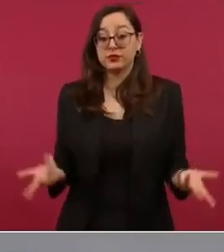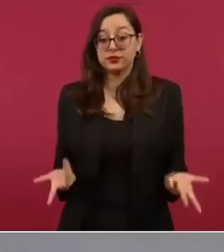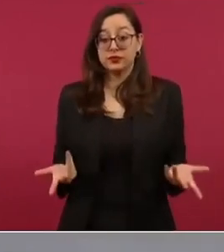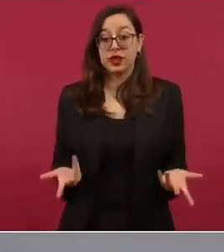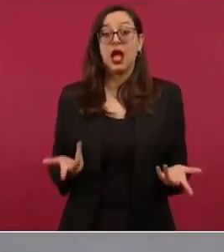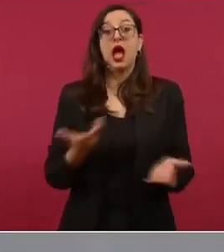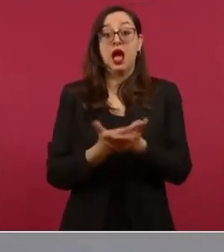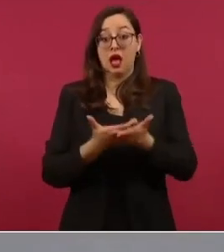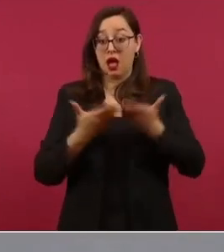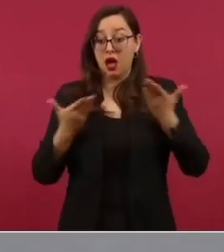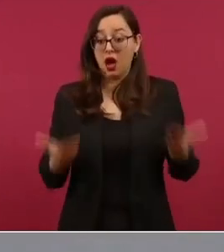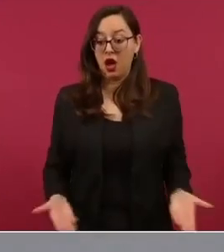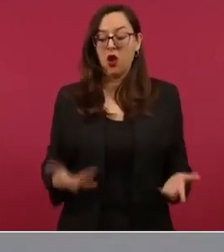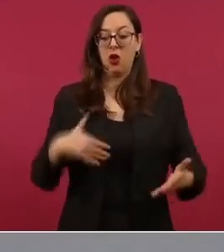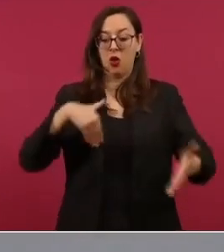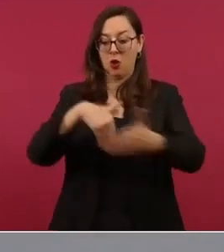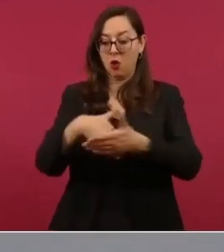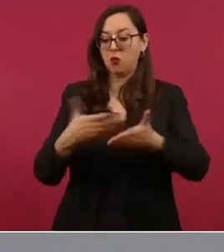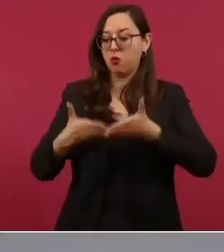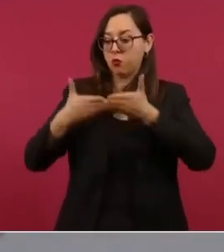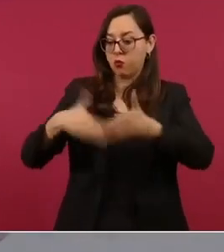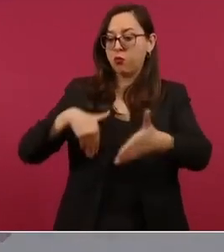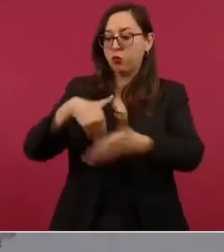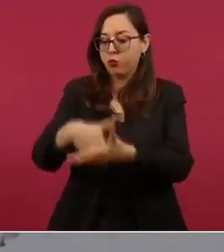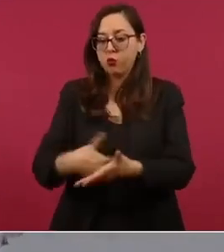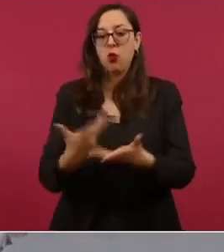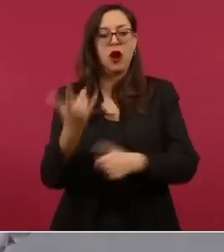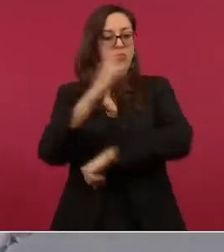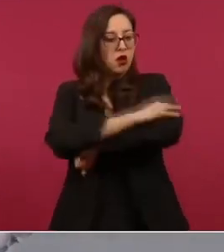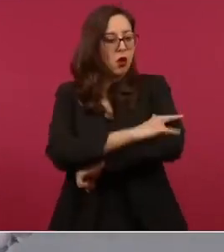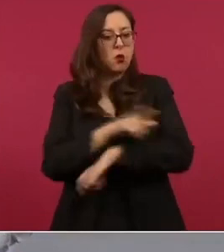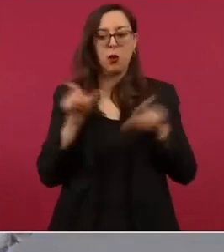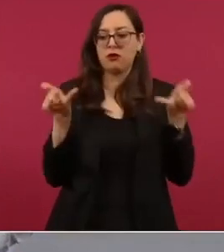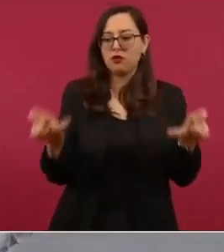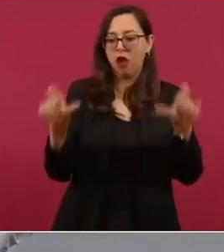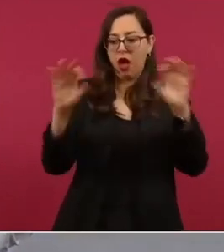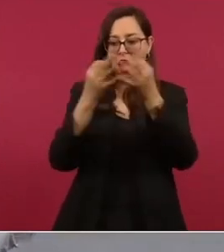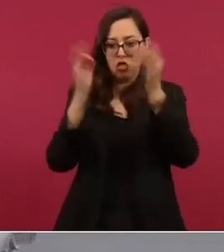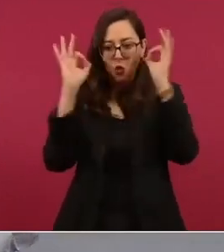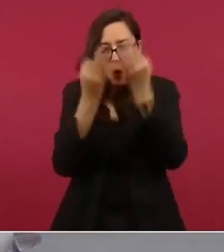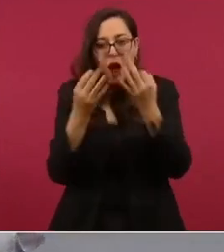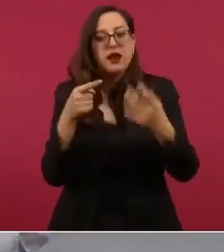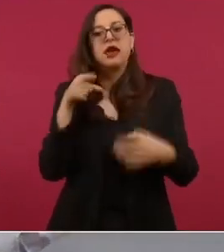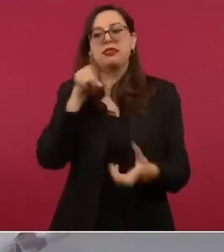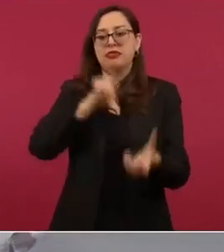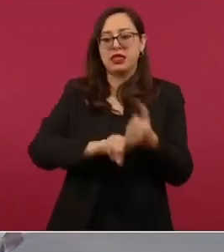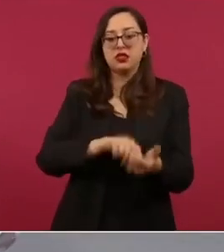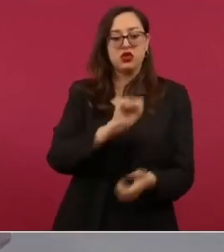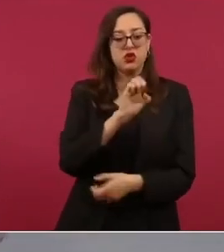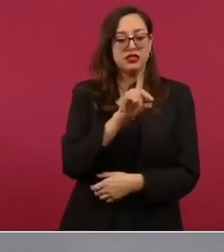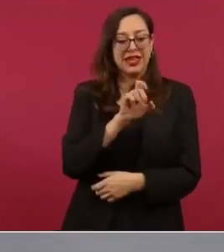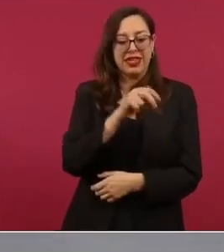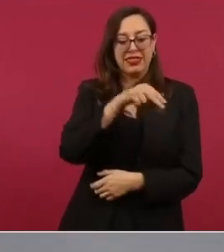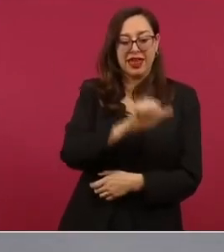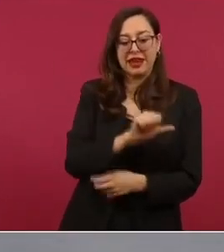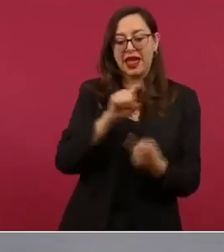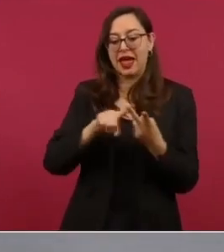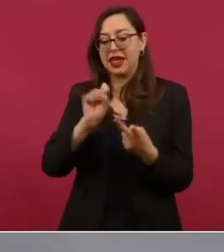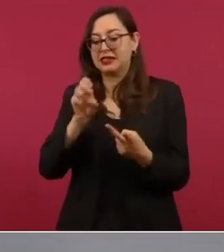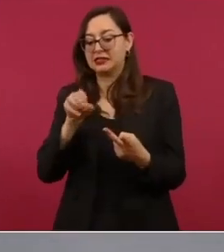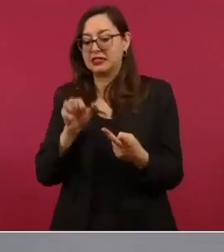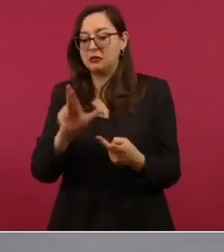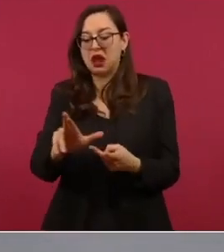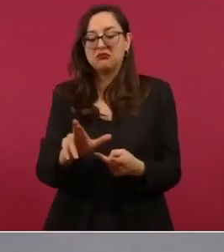están a cargo de las secretarías de la defensa y de marina se ha registrado un aumento en el